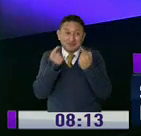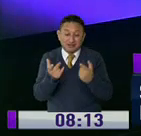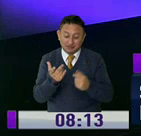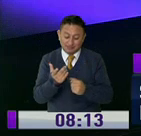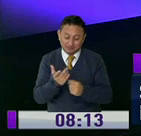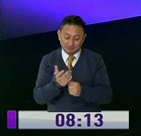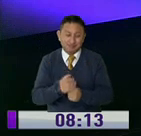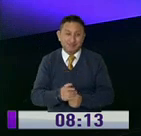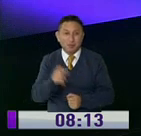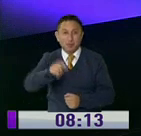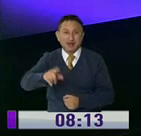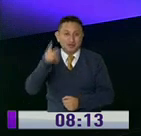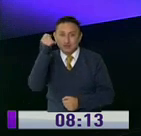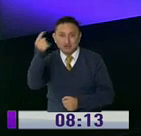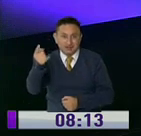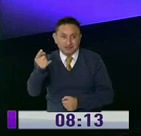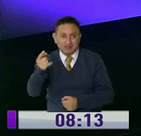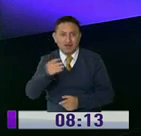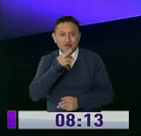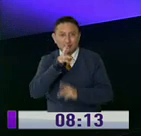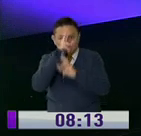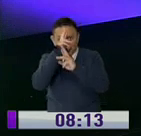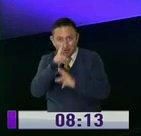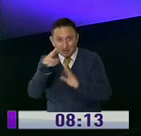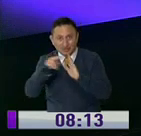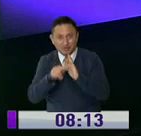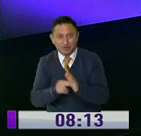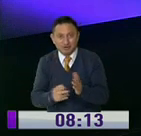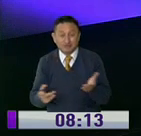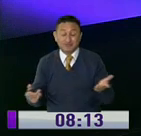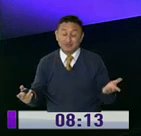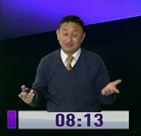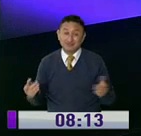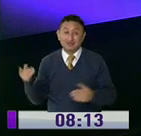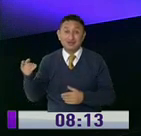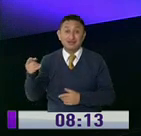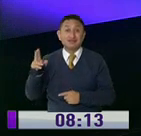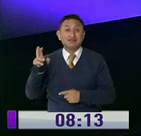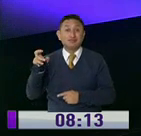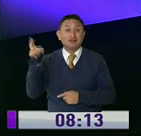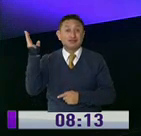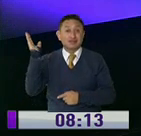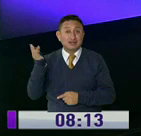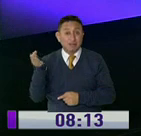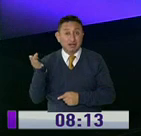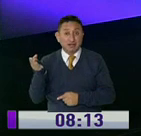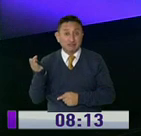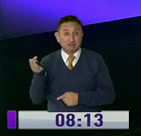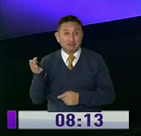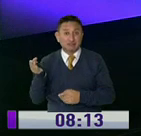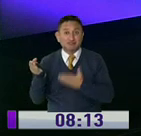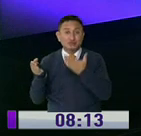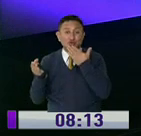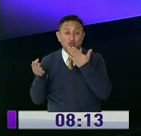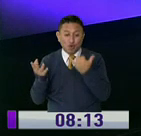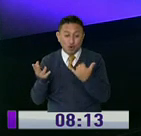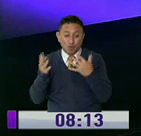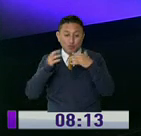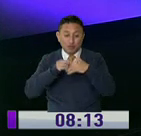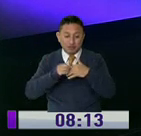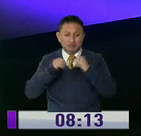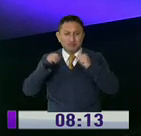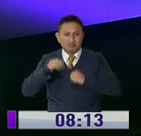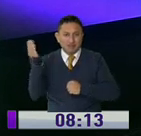no se aprenda a respetar una norma. Disciplina se llama eso. ¿Cómo superamos una crisis? Con